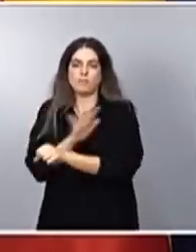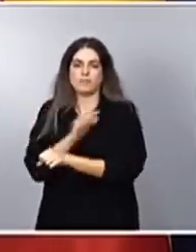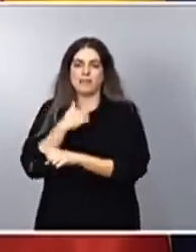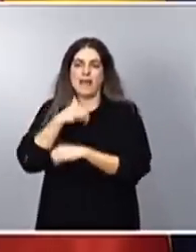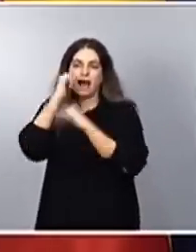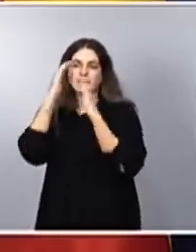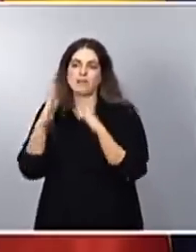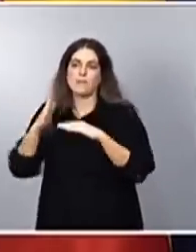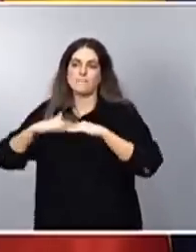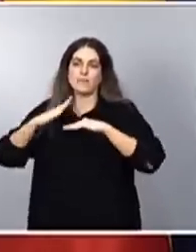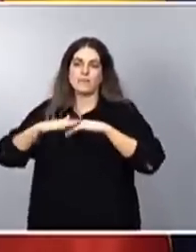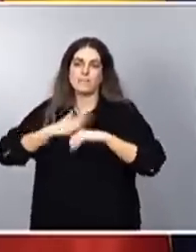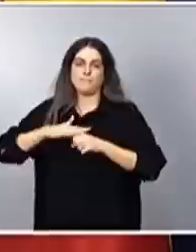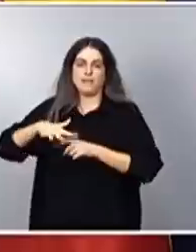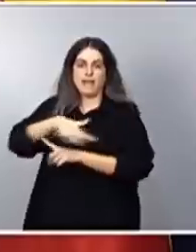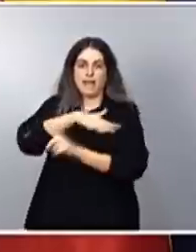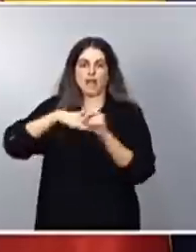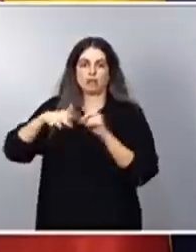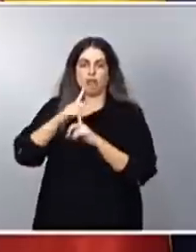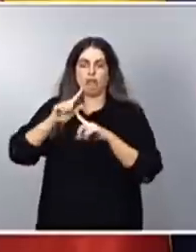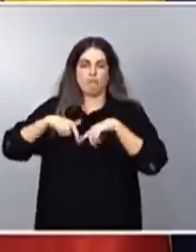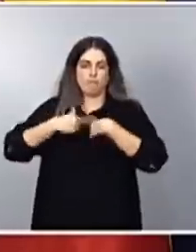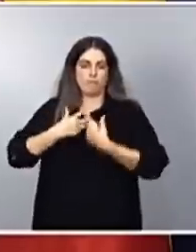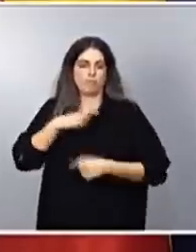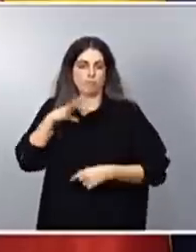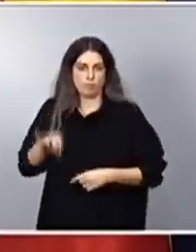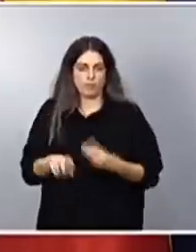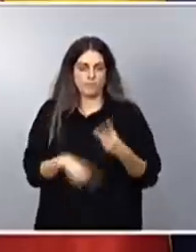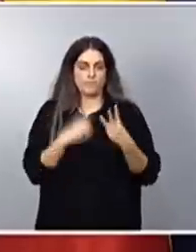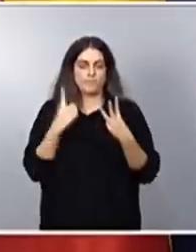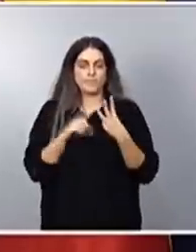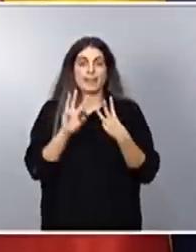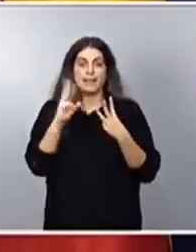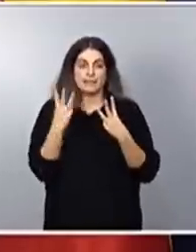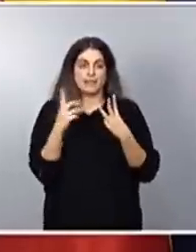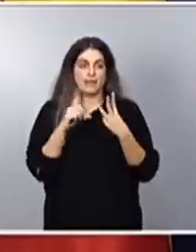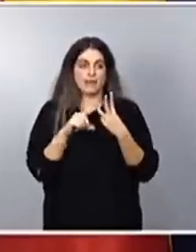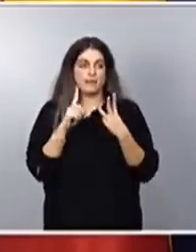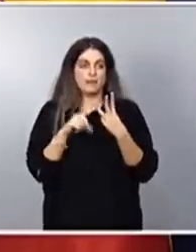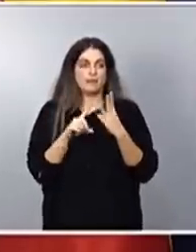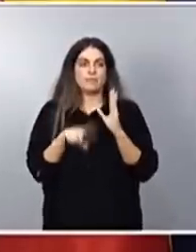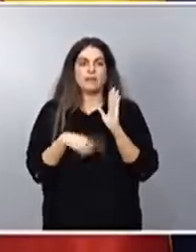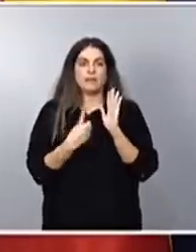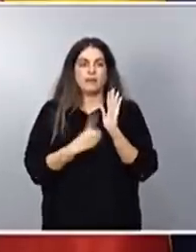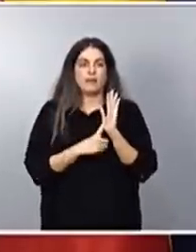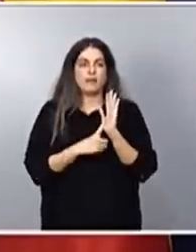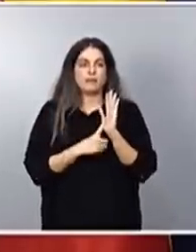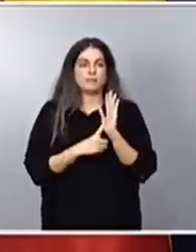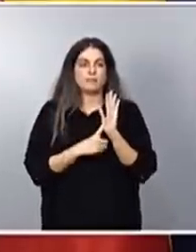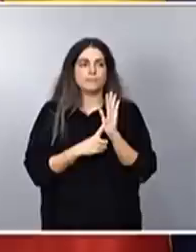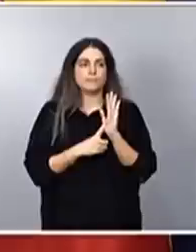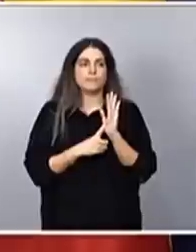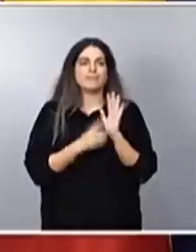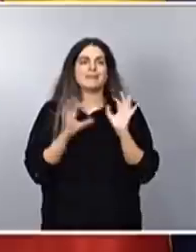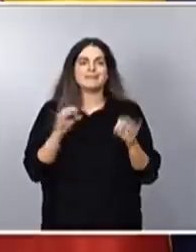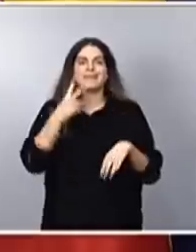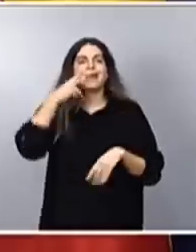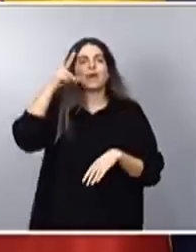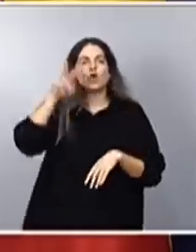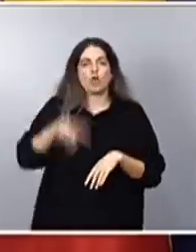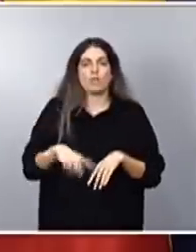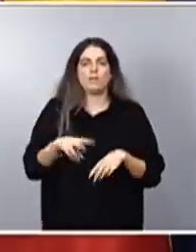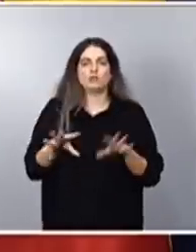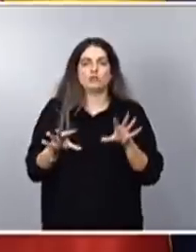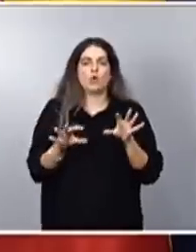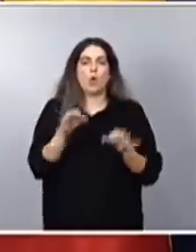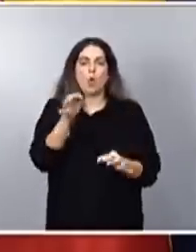familiar. El tercer pilar de la ley, como decía, implica el reconocimiento jurídico de los distintos tipos de familia que